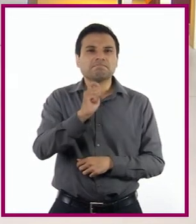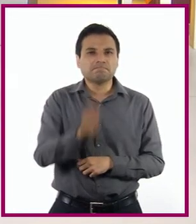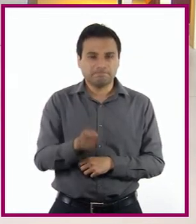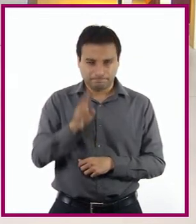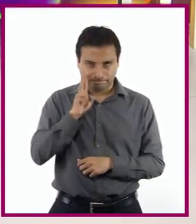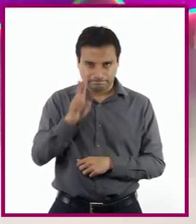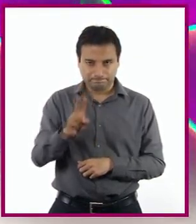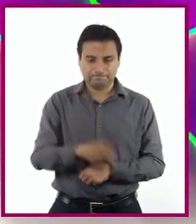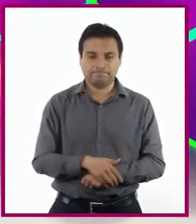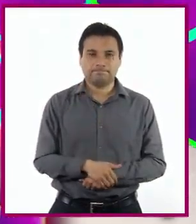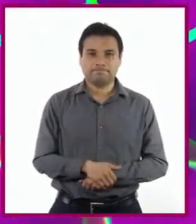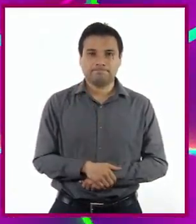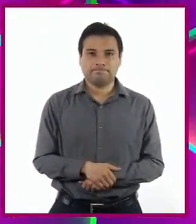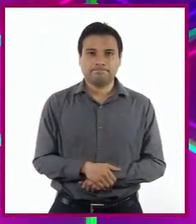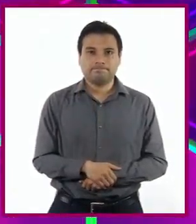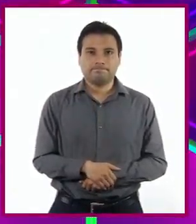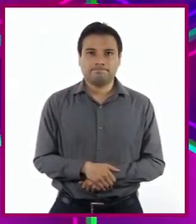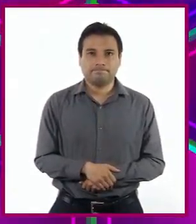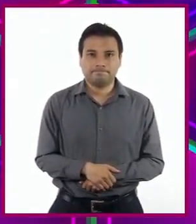a verlo!